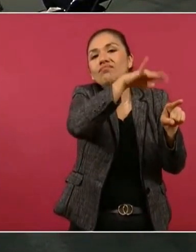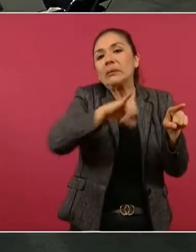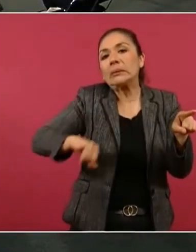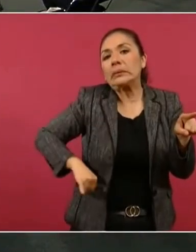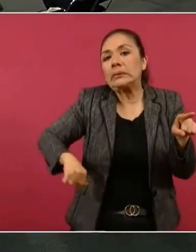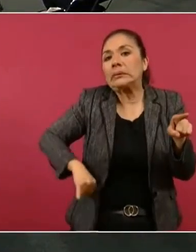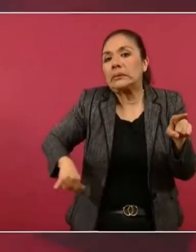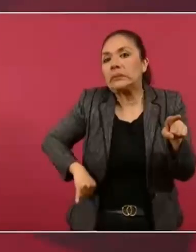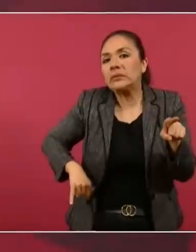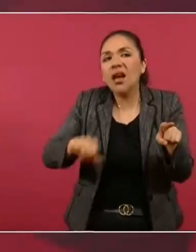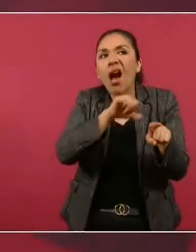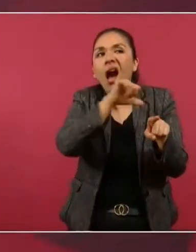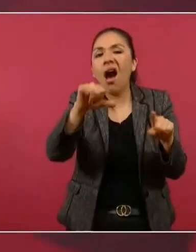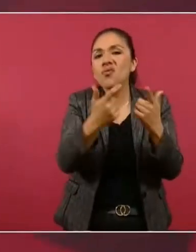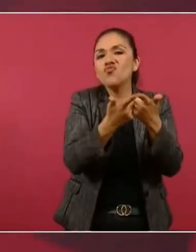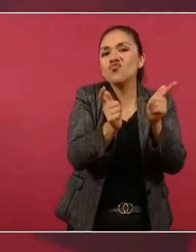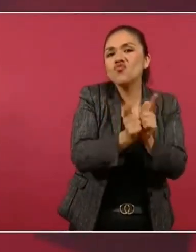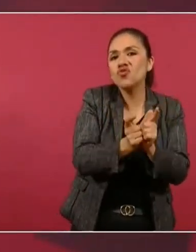grupos.